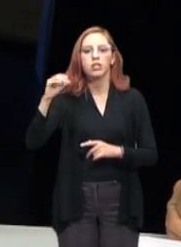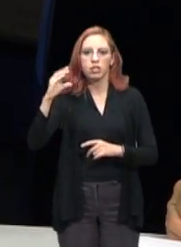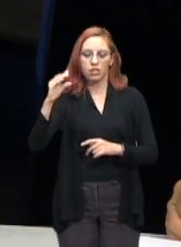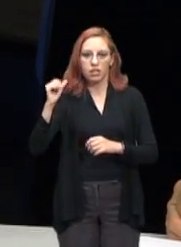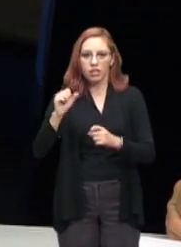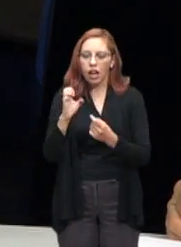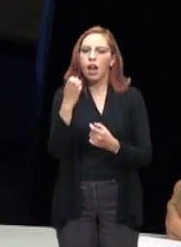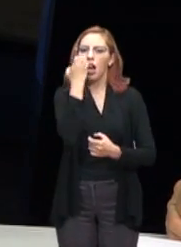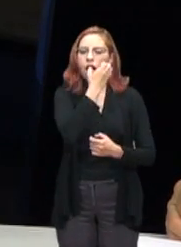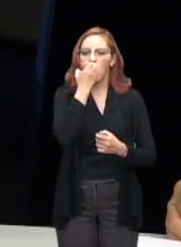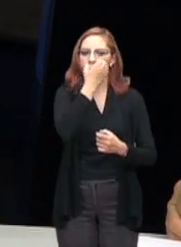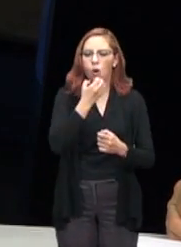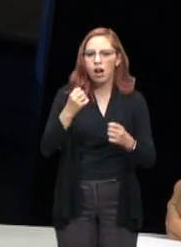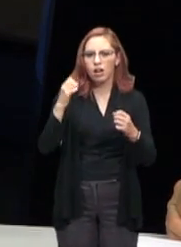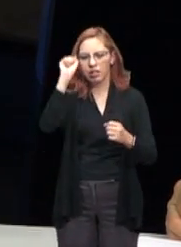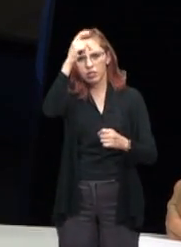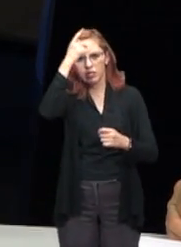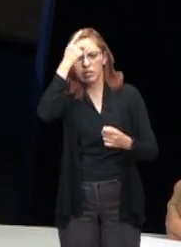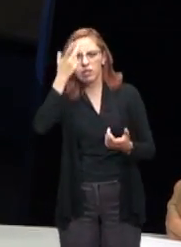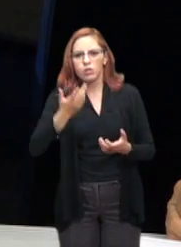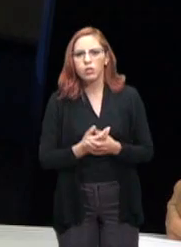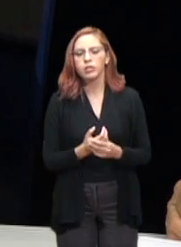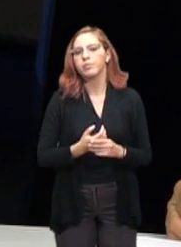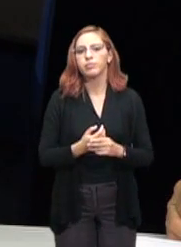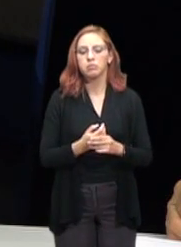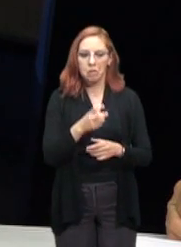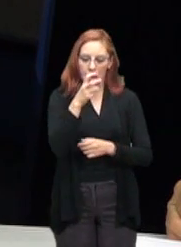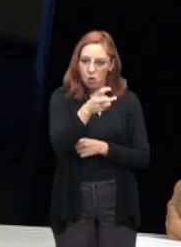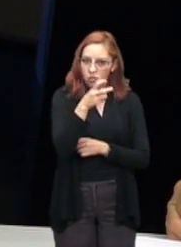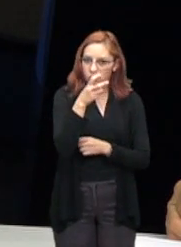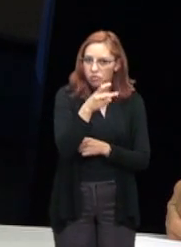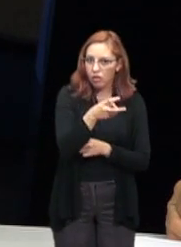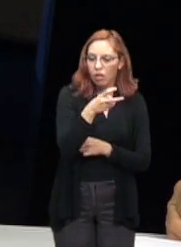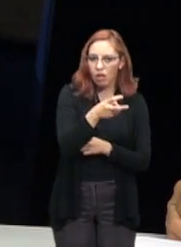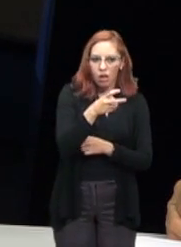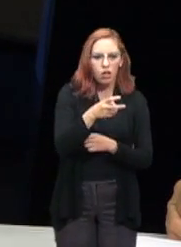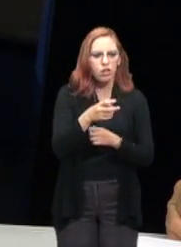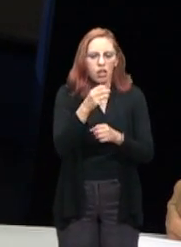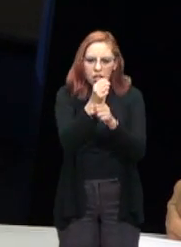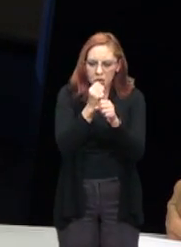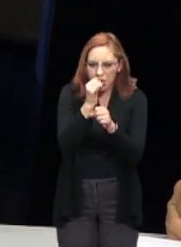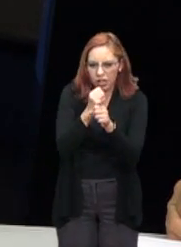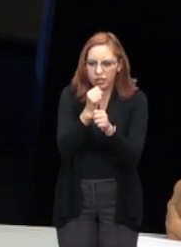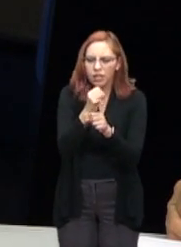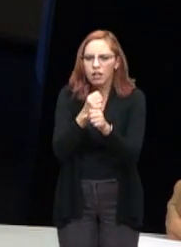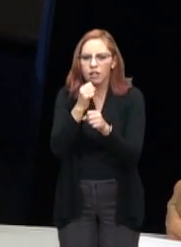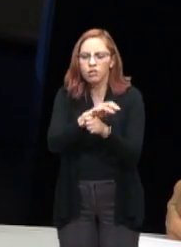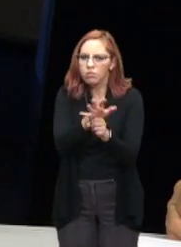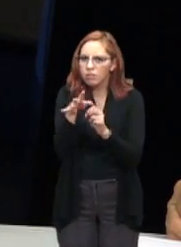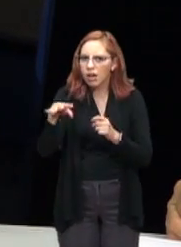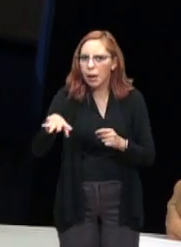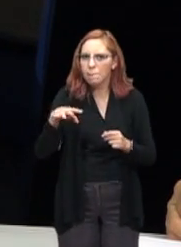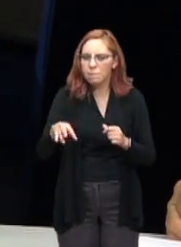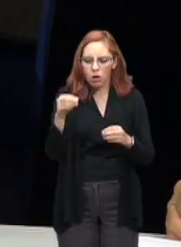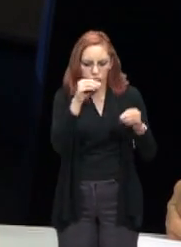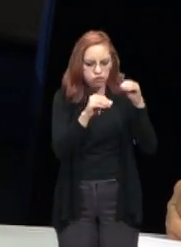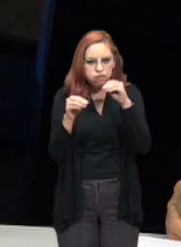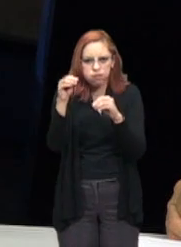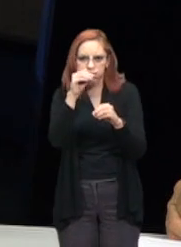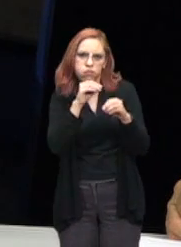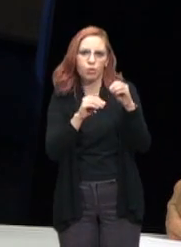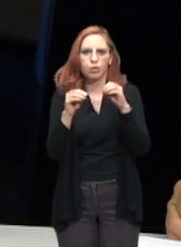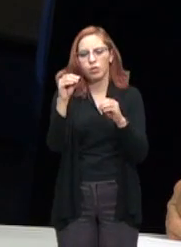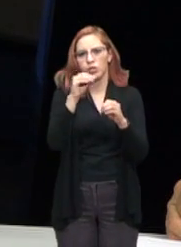van a sufrir estos embates del coronavirus. Los derechos humanos, Pau. También esa parte de